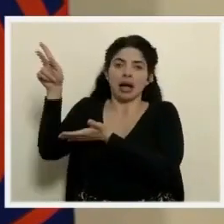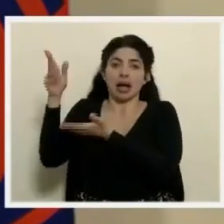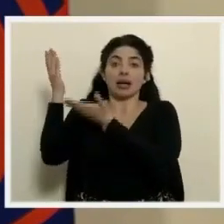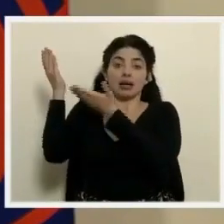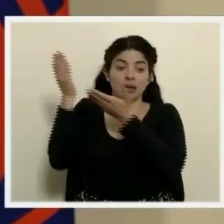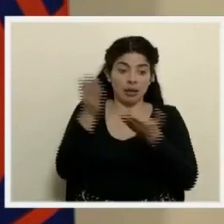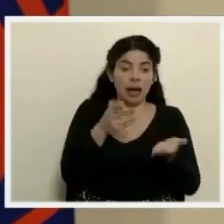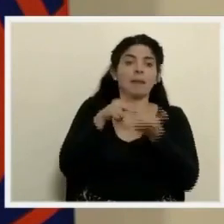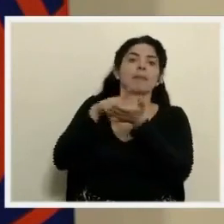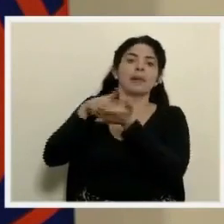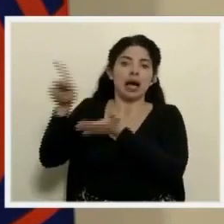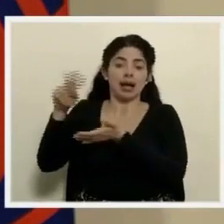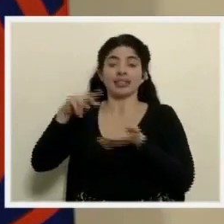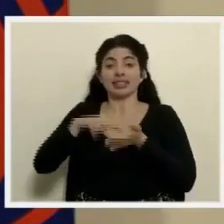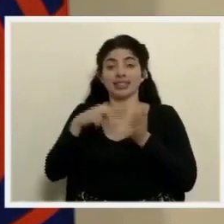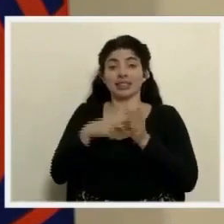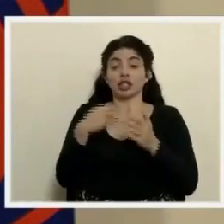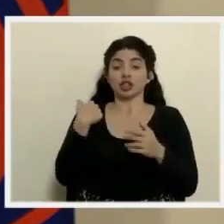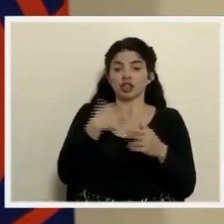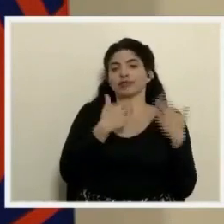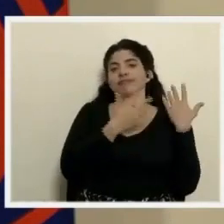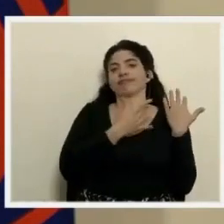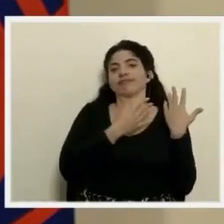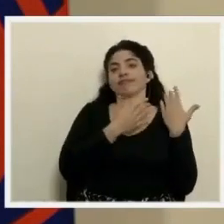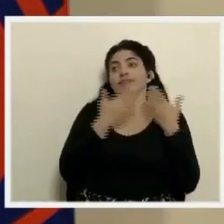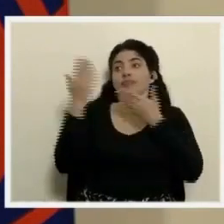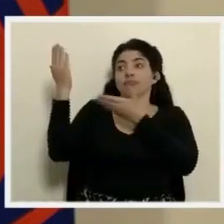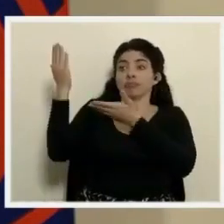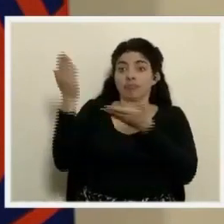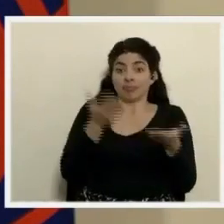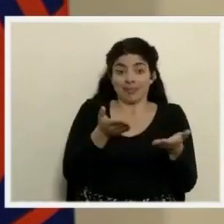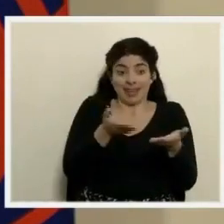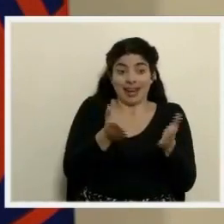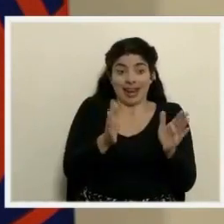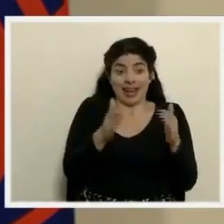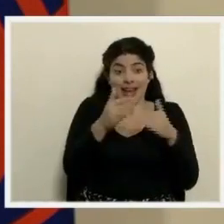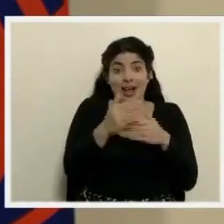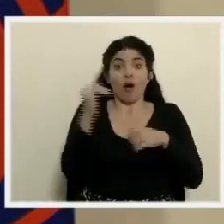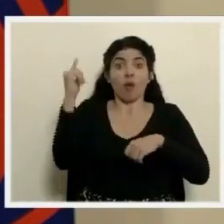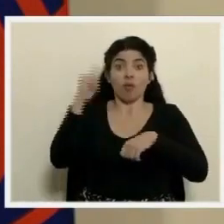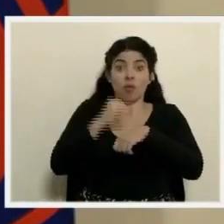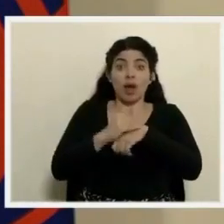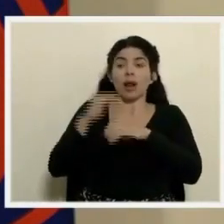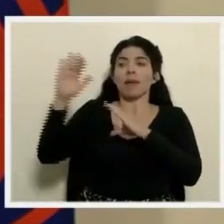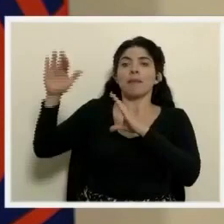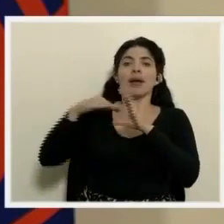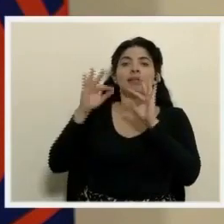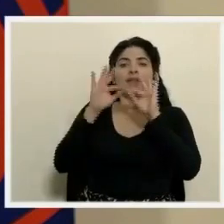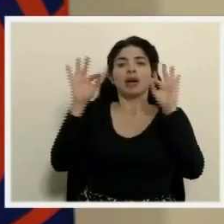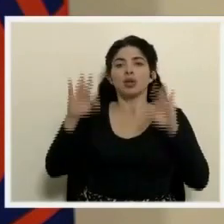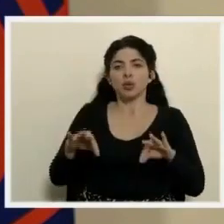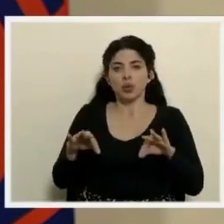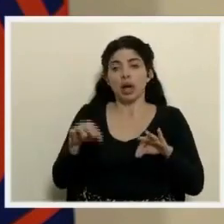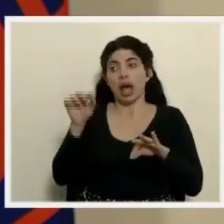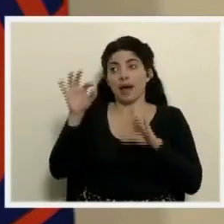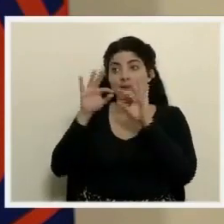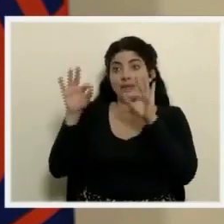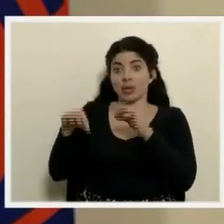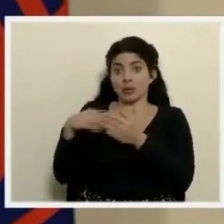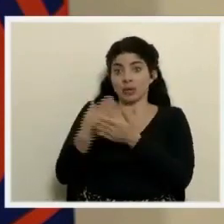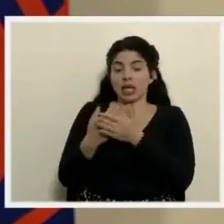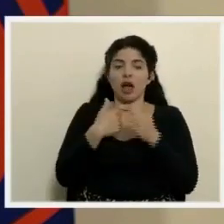contra entrega, es decir, nosotros nos llega la factura en el momento que se confirma el vuelo, inmediatamente confeccionamos la